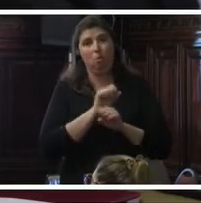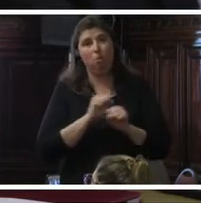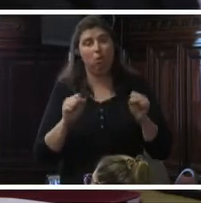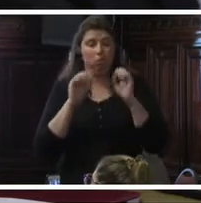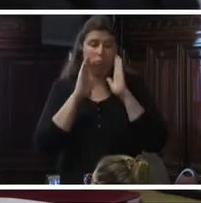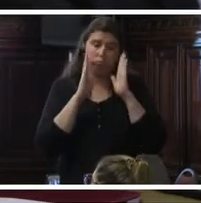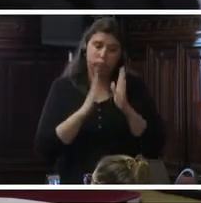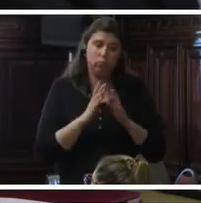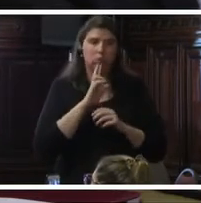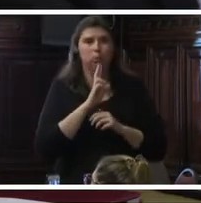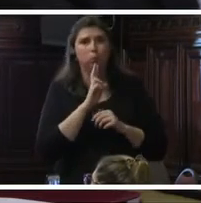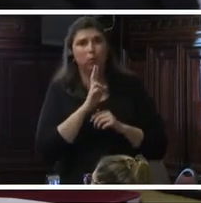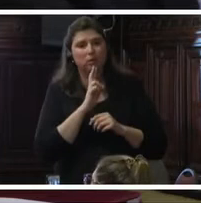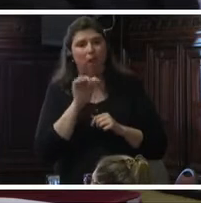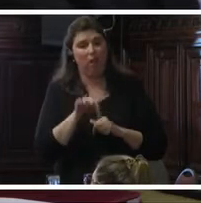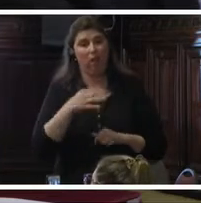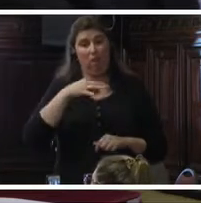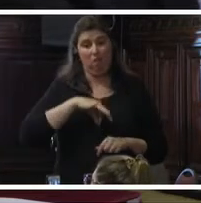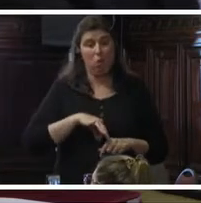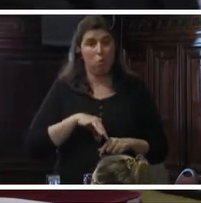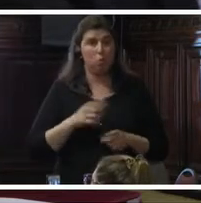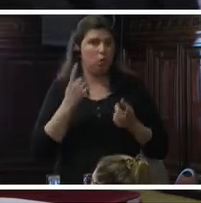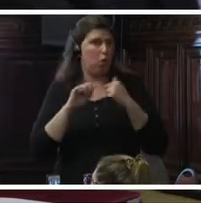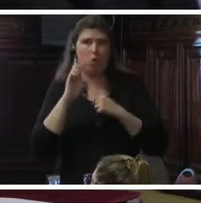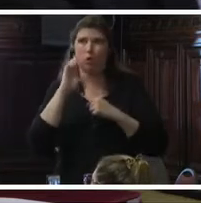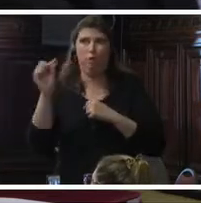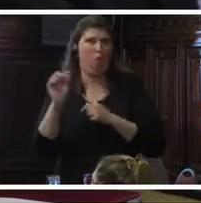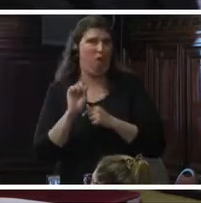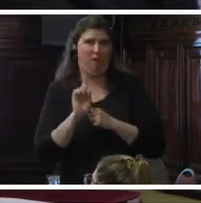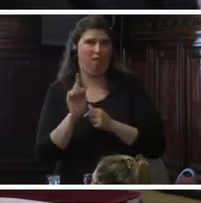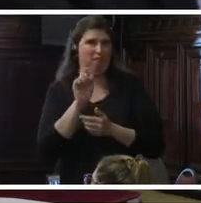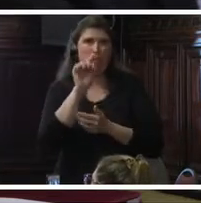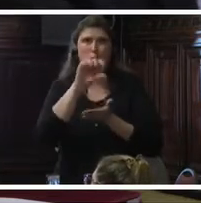respuesta a un virus que llegó para quedarse en sus territorios.